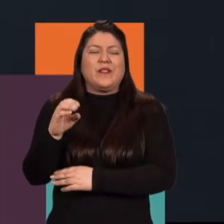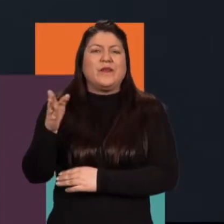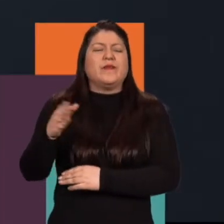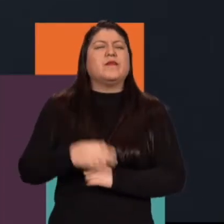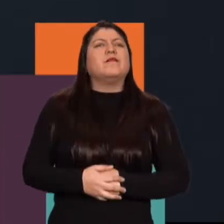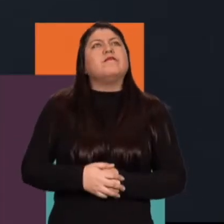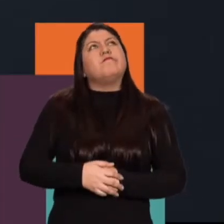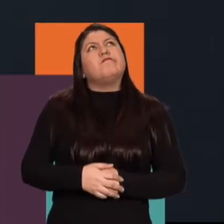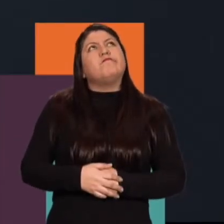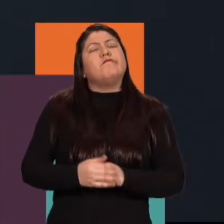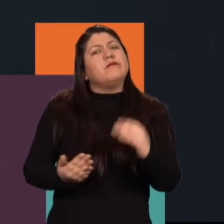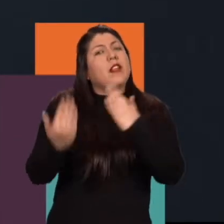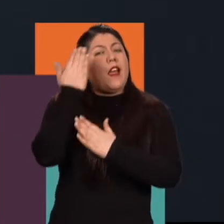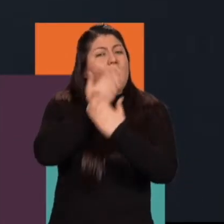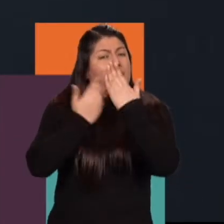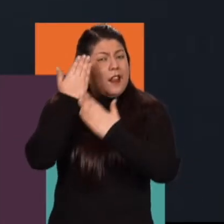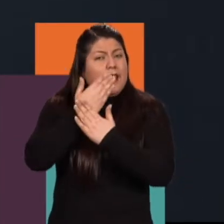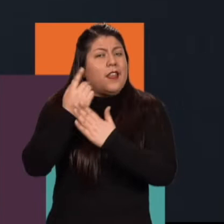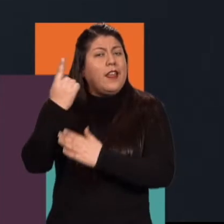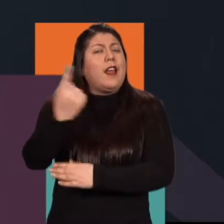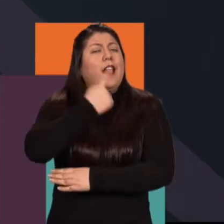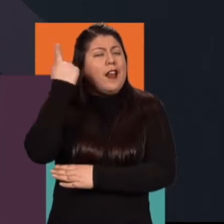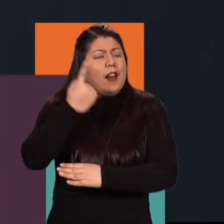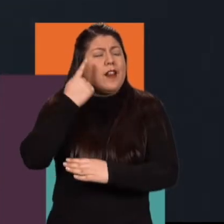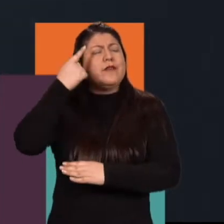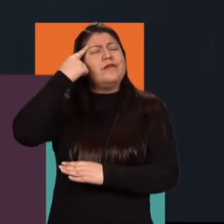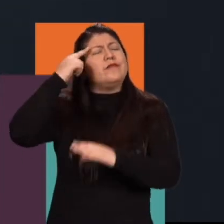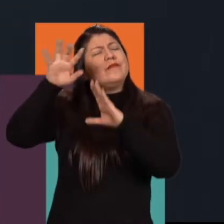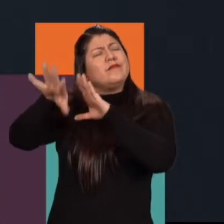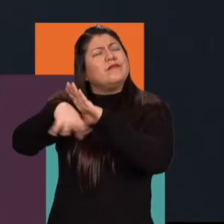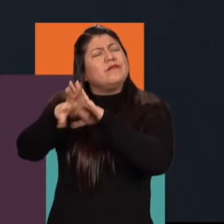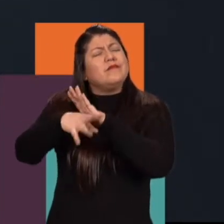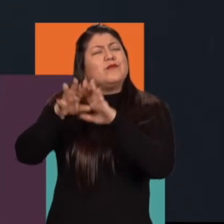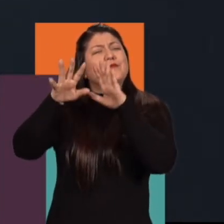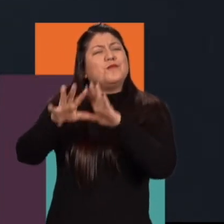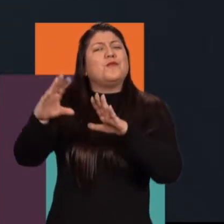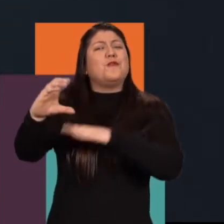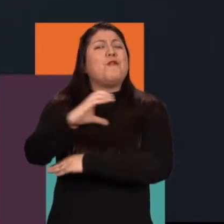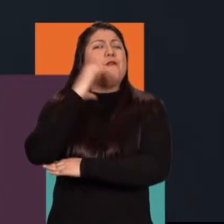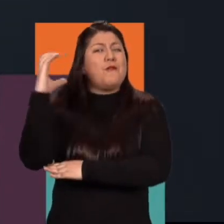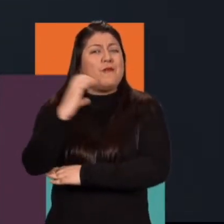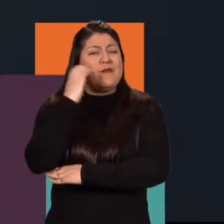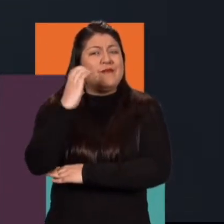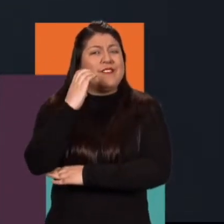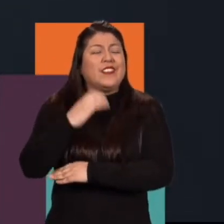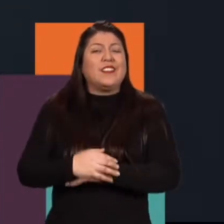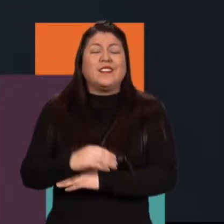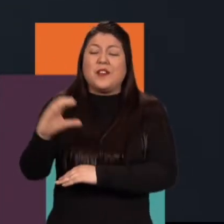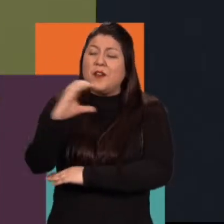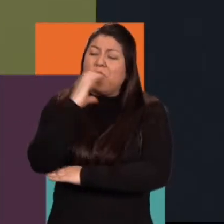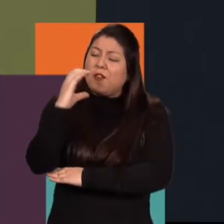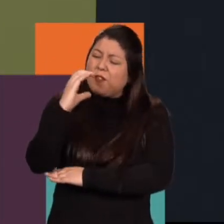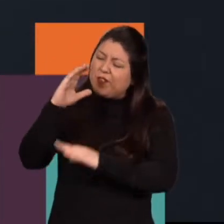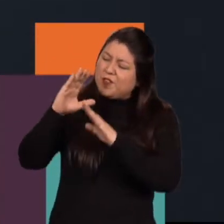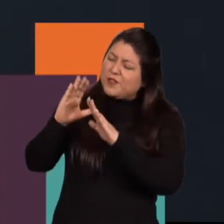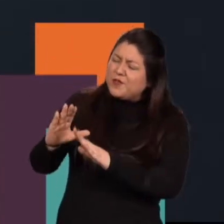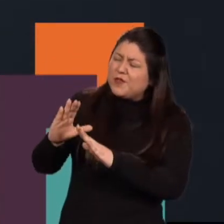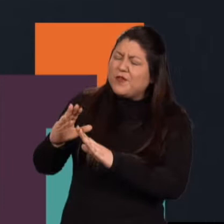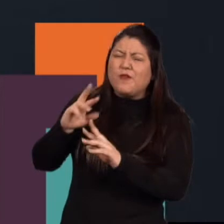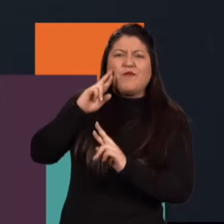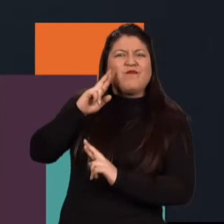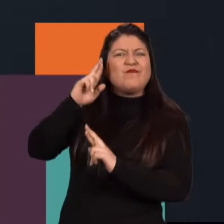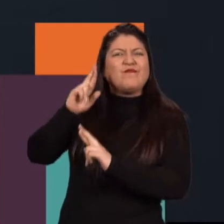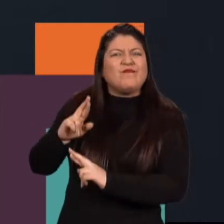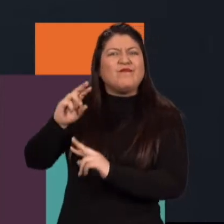Bueno, haciendo, digamos, una radiografía general de lo que ha sucedido con la ficción en Colombia, digamos que Colombia se ha